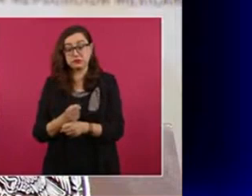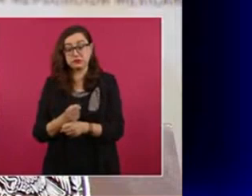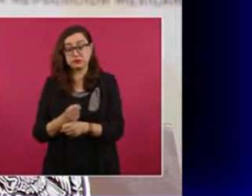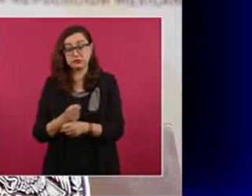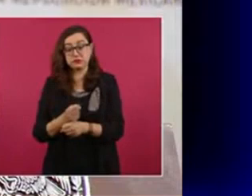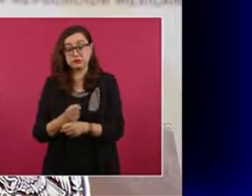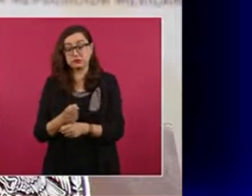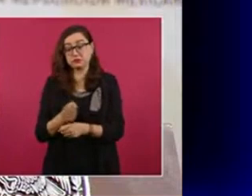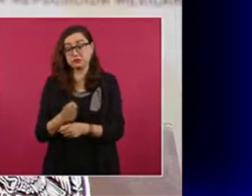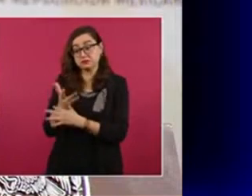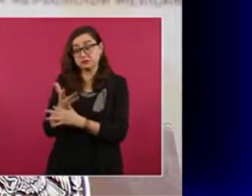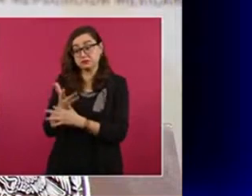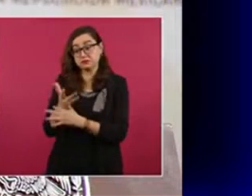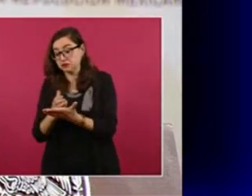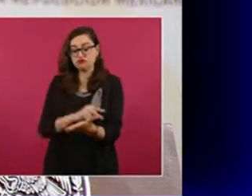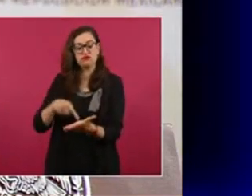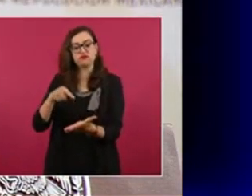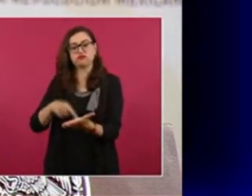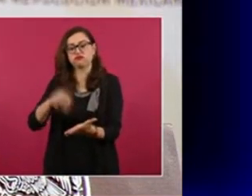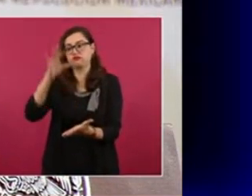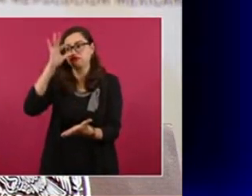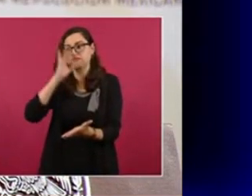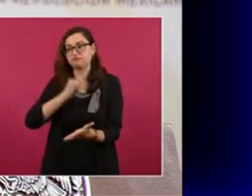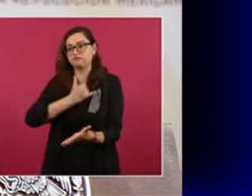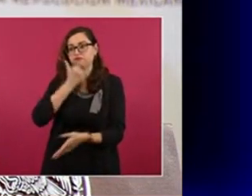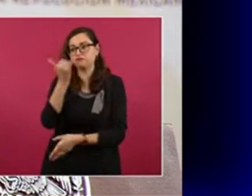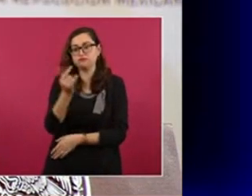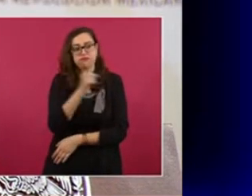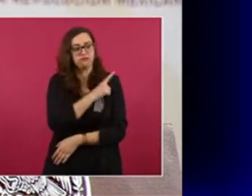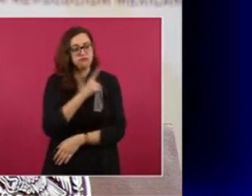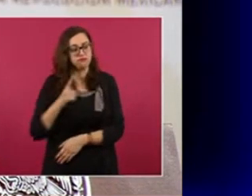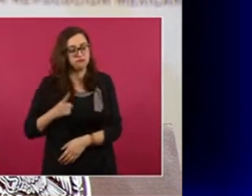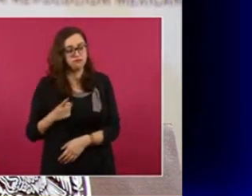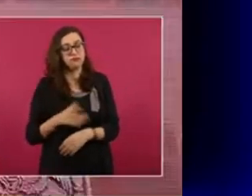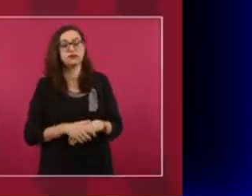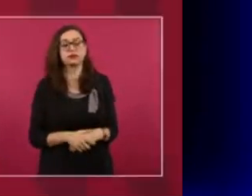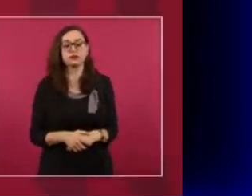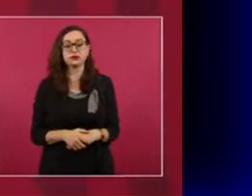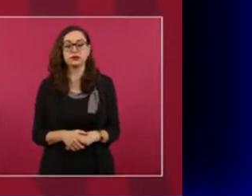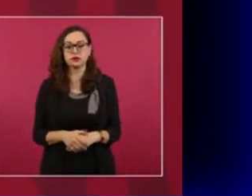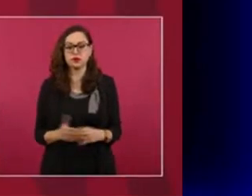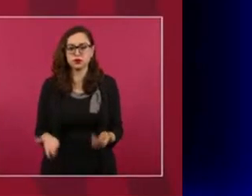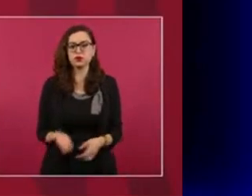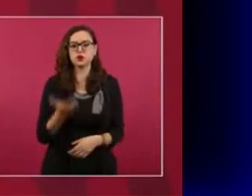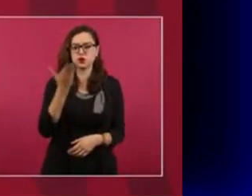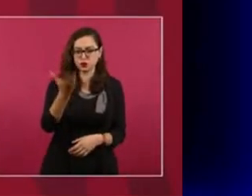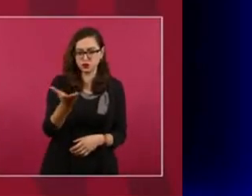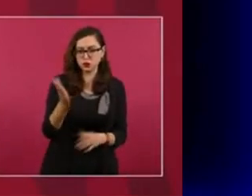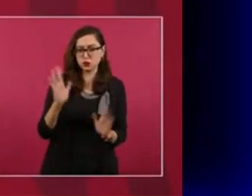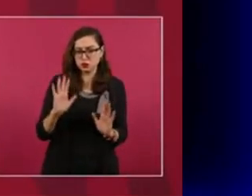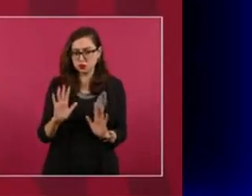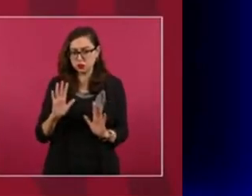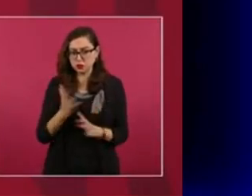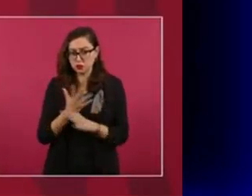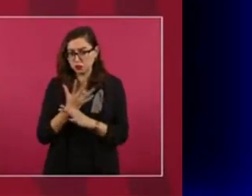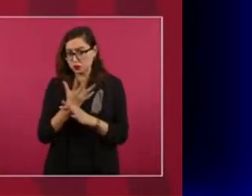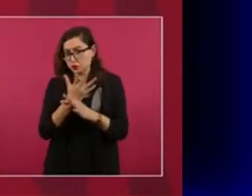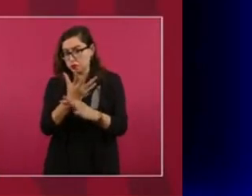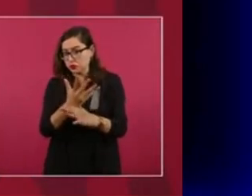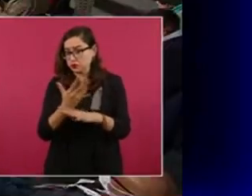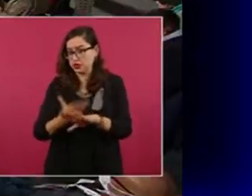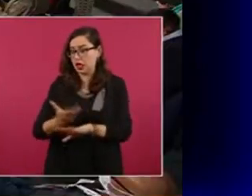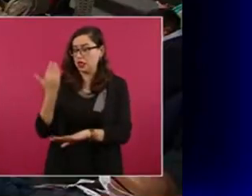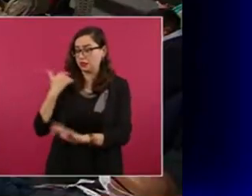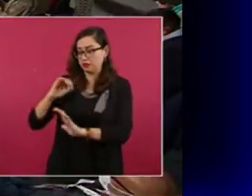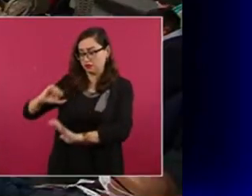de repente en el contrato colectivo de trabajo, es lo que se les adeuda. Usted manifestaba que ya había estado incluso presupuestado. Lo que hubo es